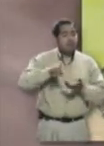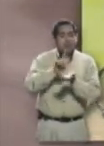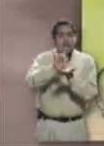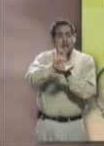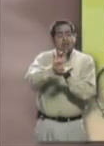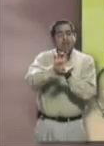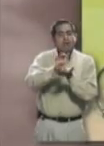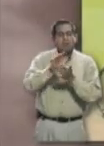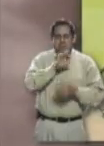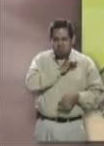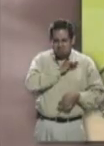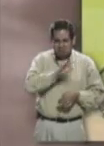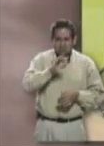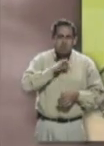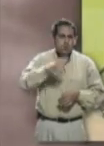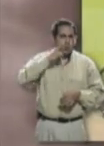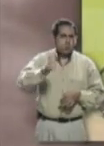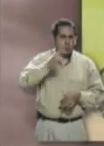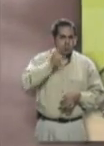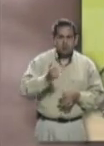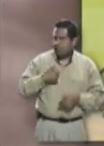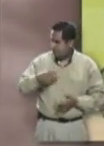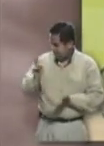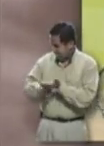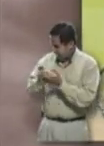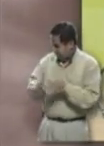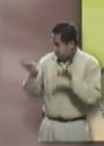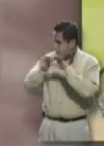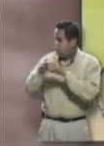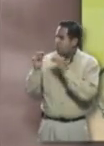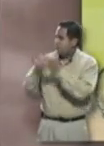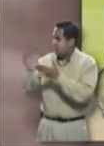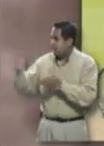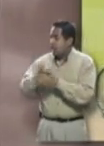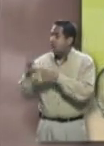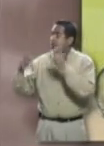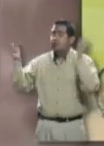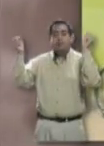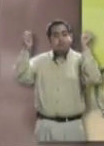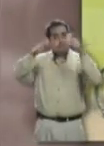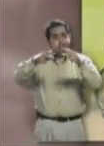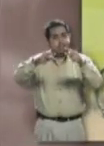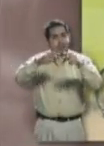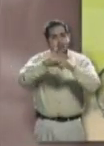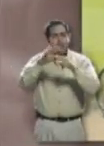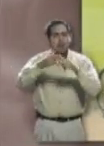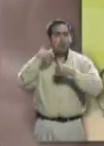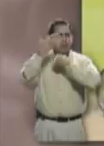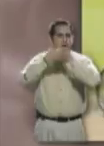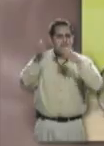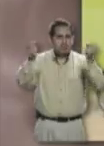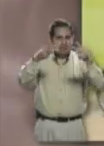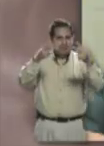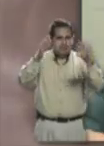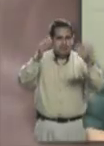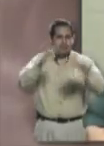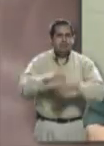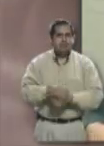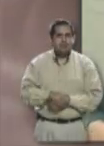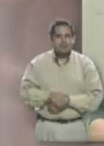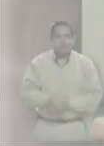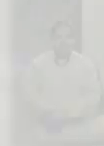como personas con discapacidad podemos luchar. Y valemos mucho, ¿verdad? Así es. Muchas gracias, Pedro. Hasta pronto, amigos. Nos vemos en una próxima.